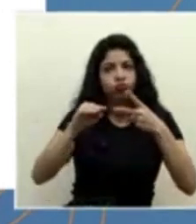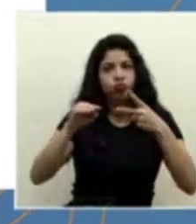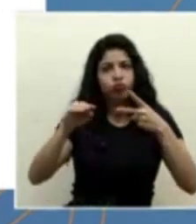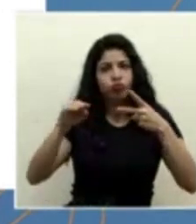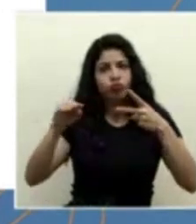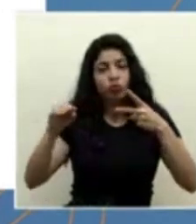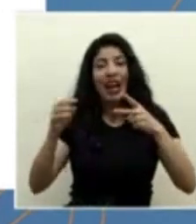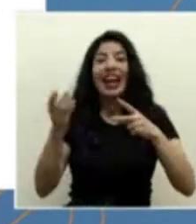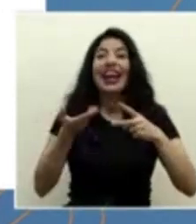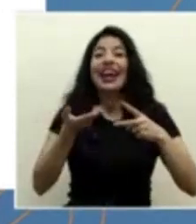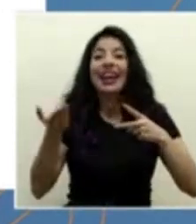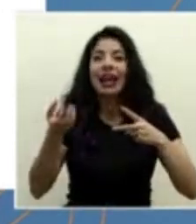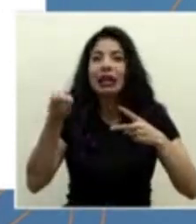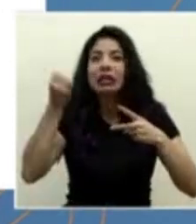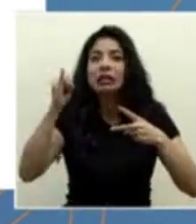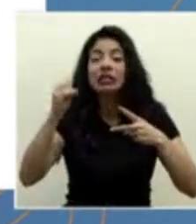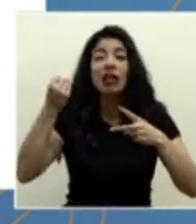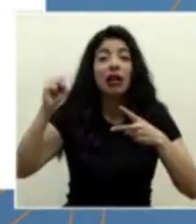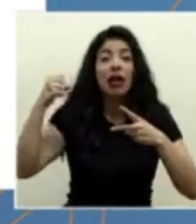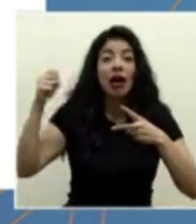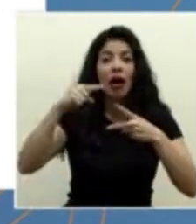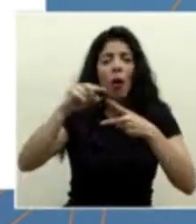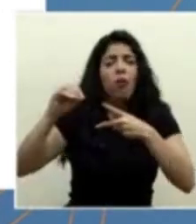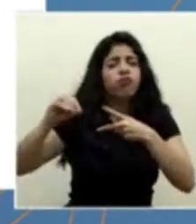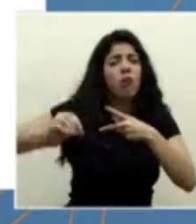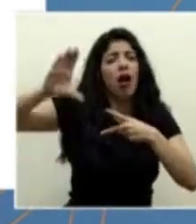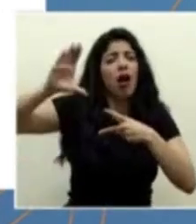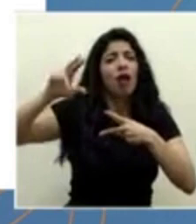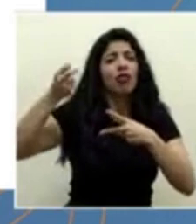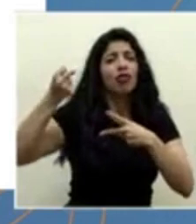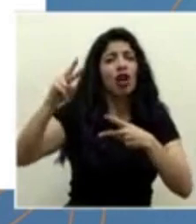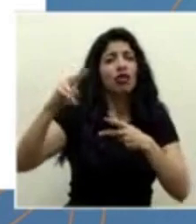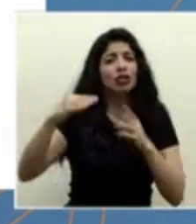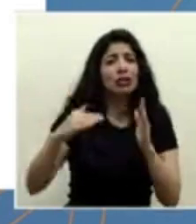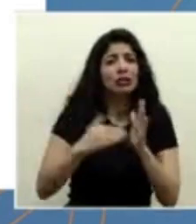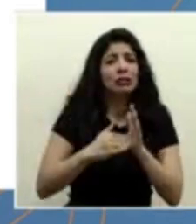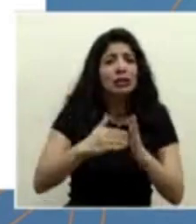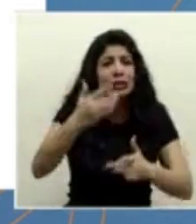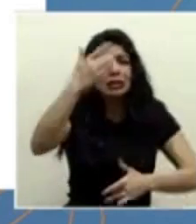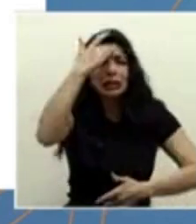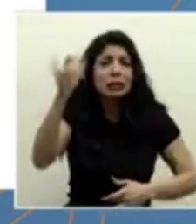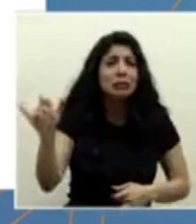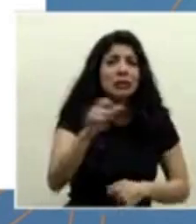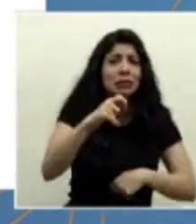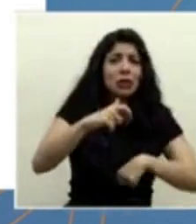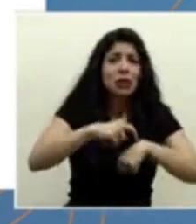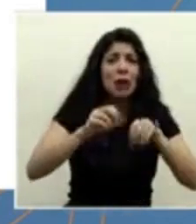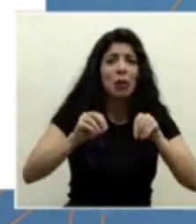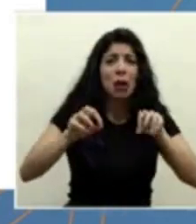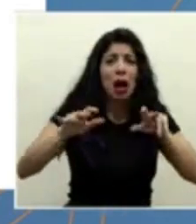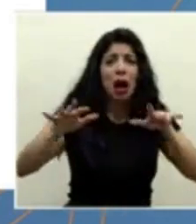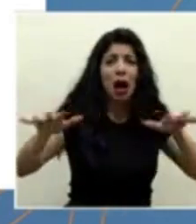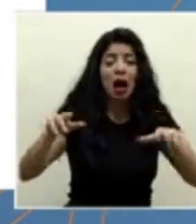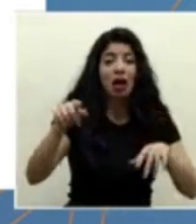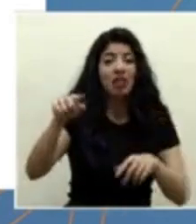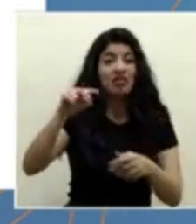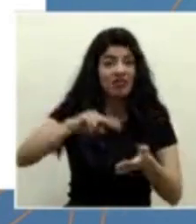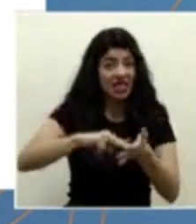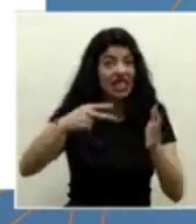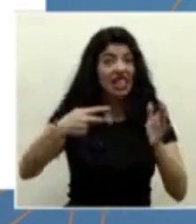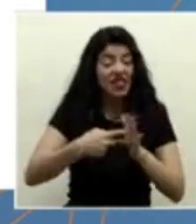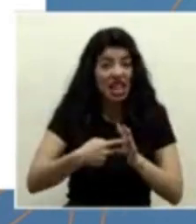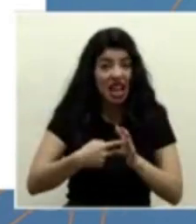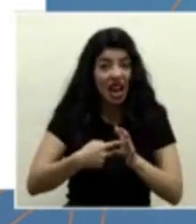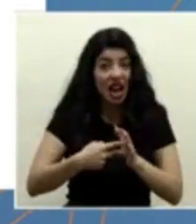y la diferencia obviamente de tener 12 mil y resto de casos activos todos eventualmente transmitiendo. Además de que recordemos que esto representa